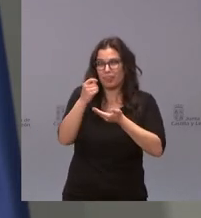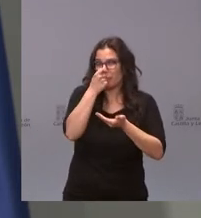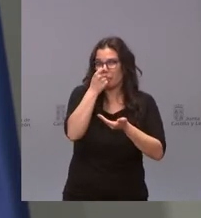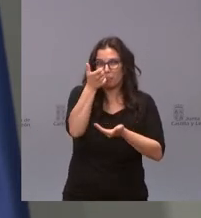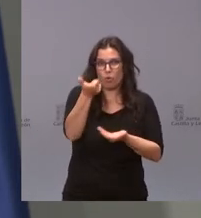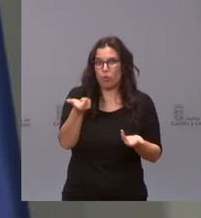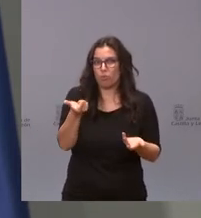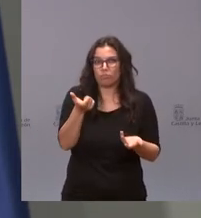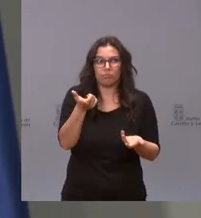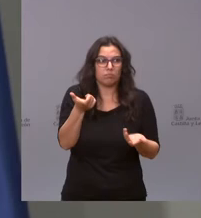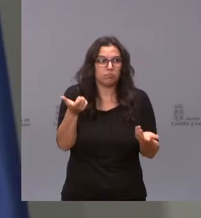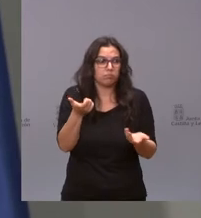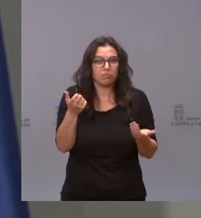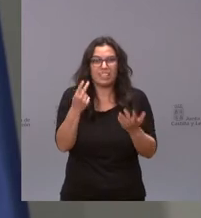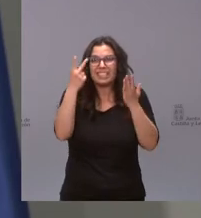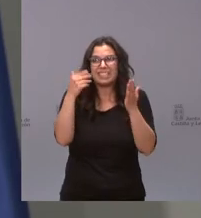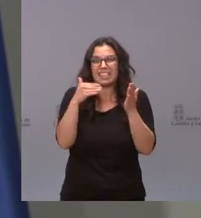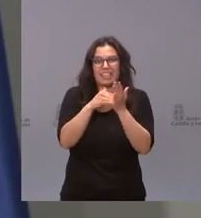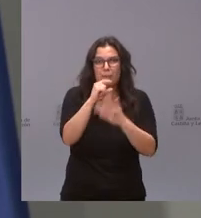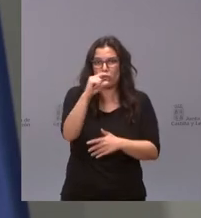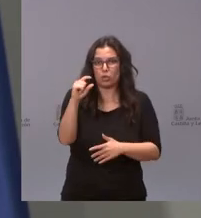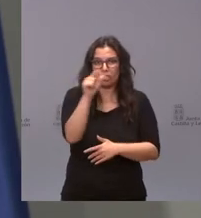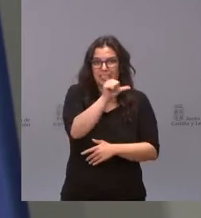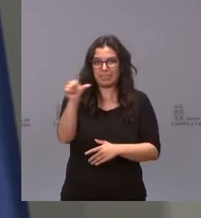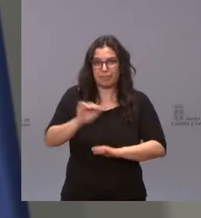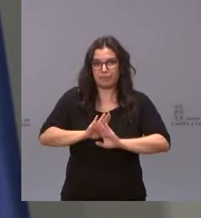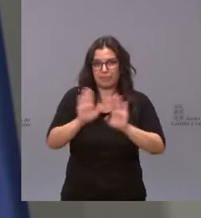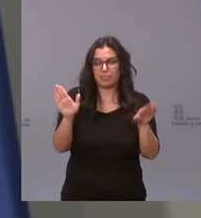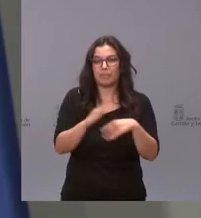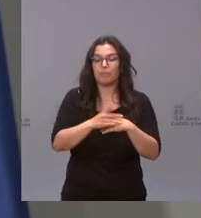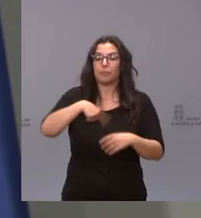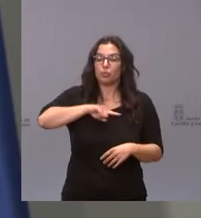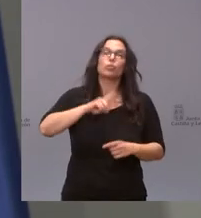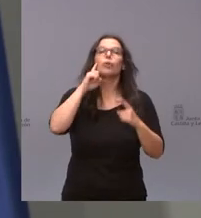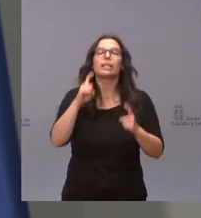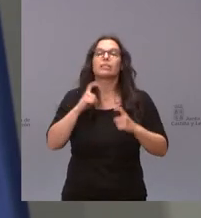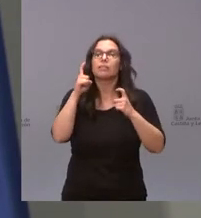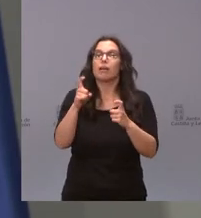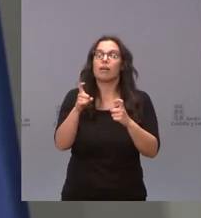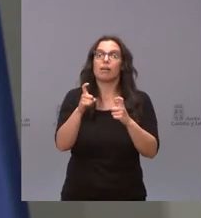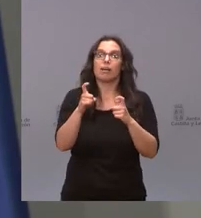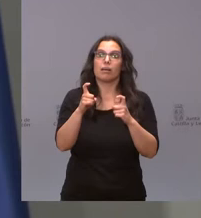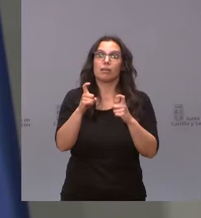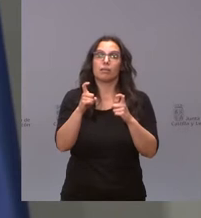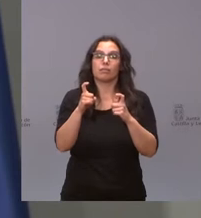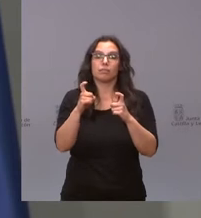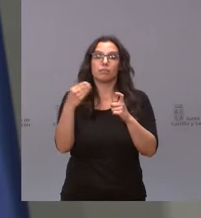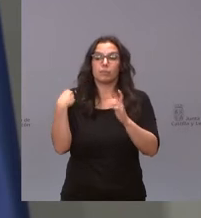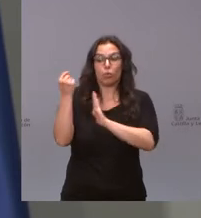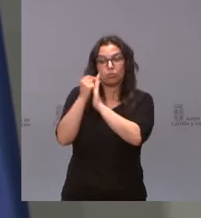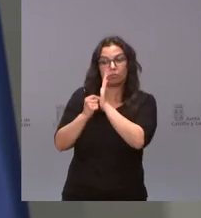más que las 7000 que nos han traído esta semana nosotros vamos a procurar mantenernos en las indicaciones